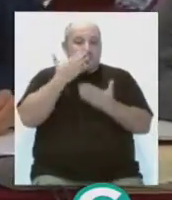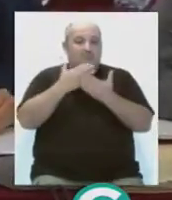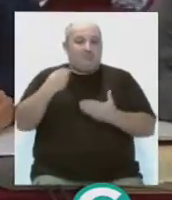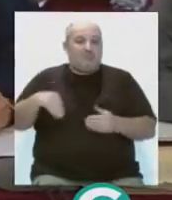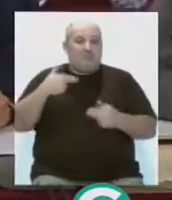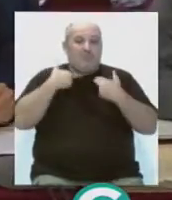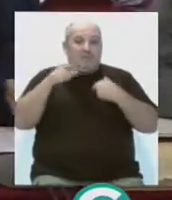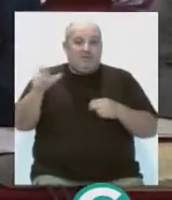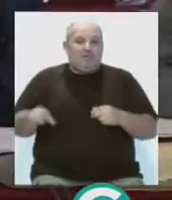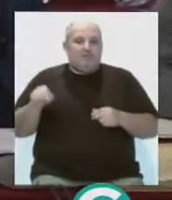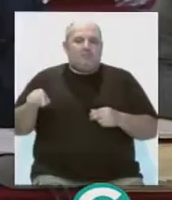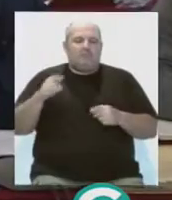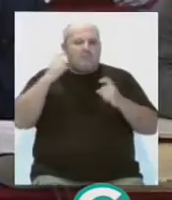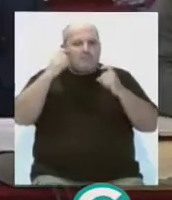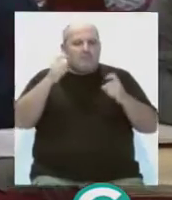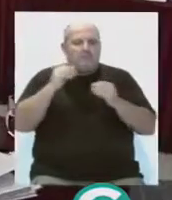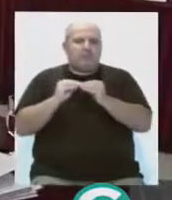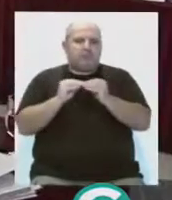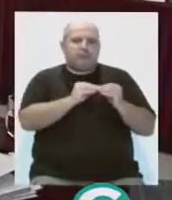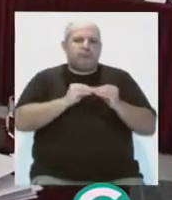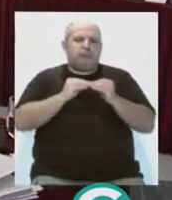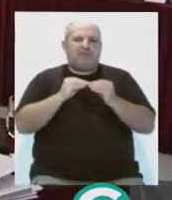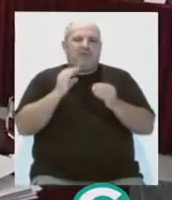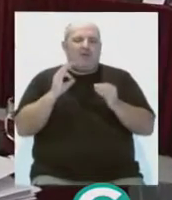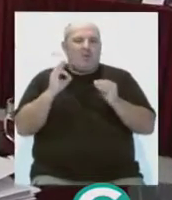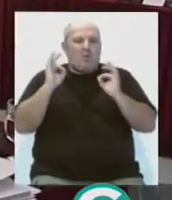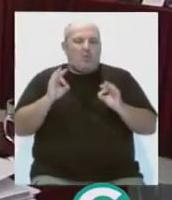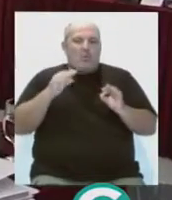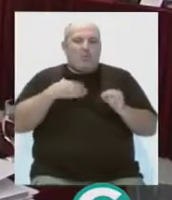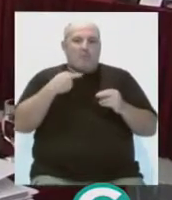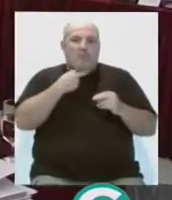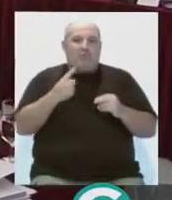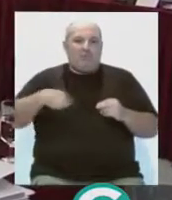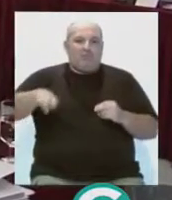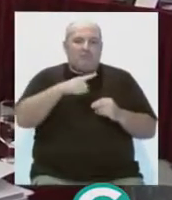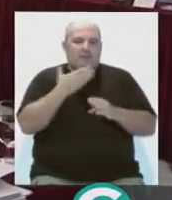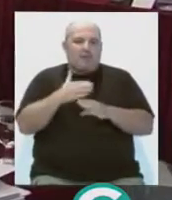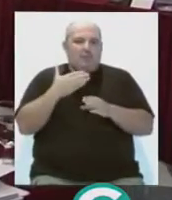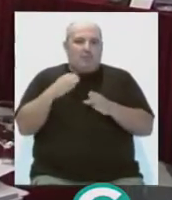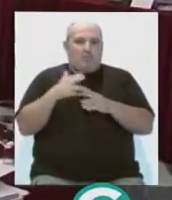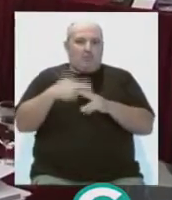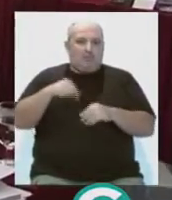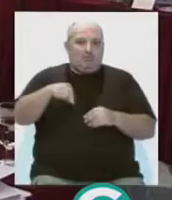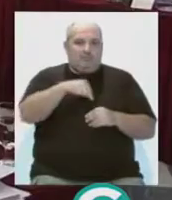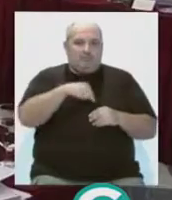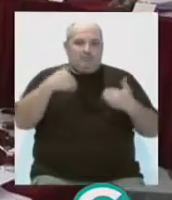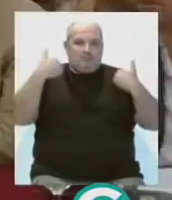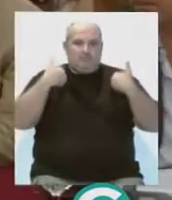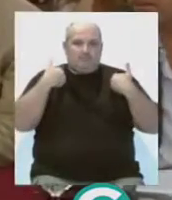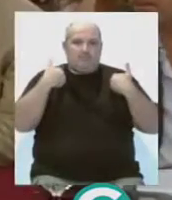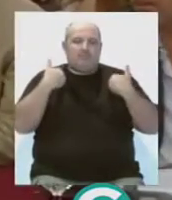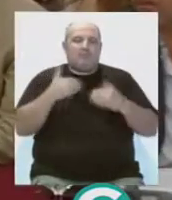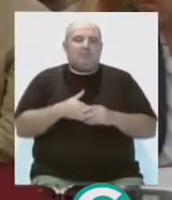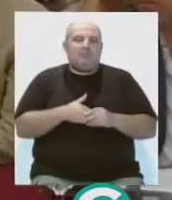Presidenta de la Diputación Provincial, se ha intentado consensuar la declaración institucional en junta de portavoces con el resto de grupos políticos representados en la